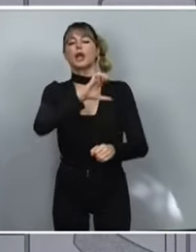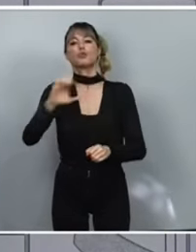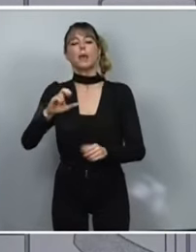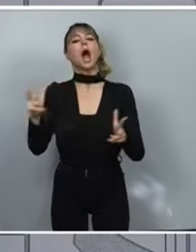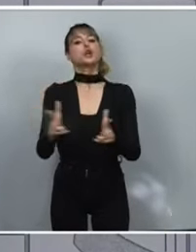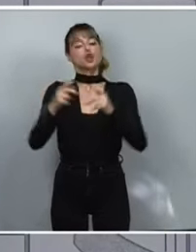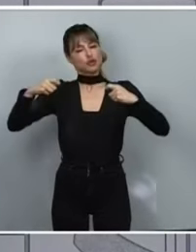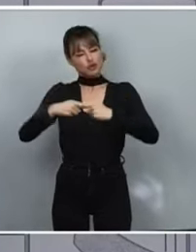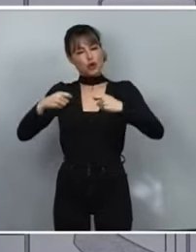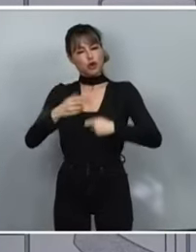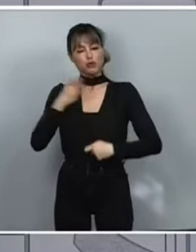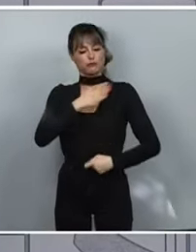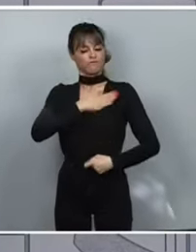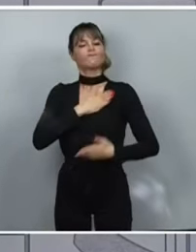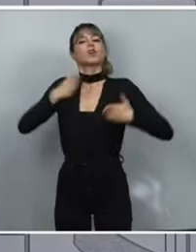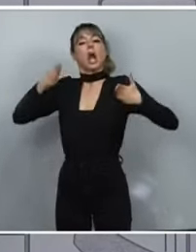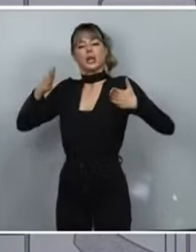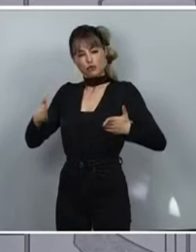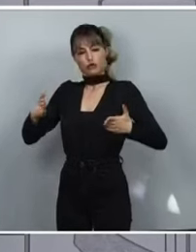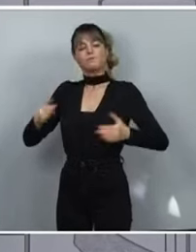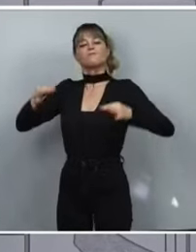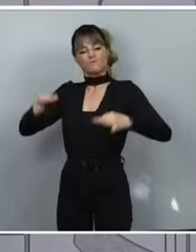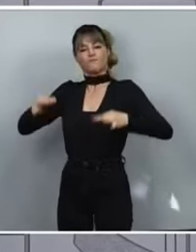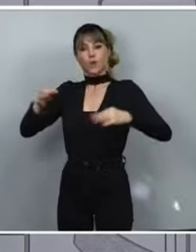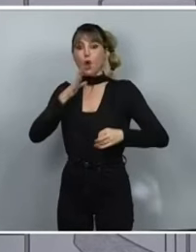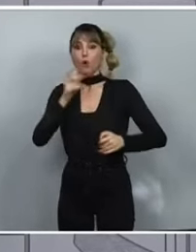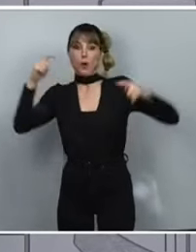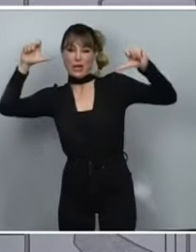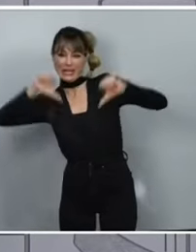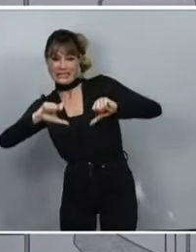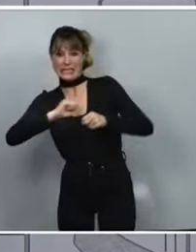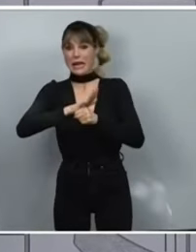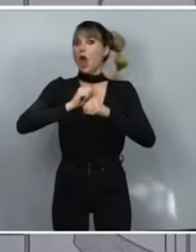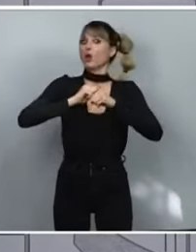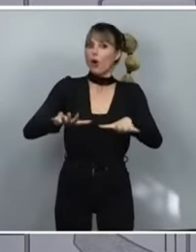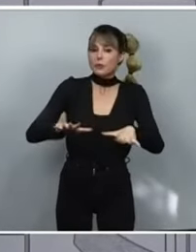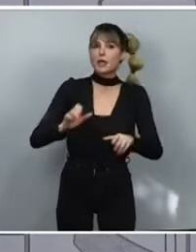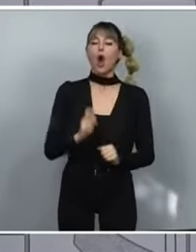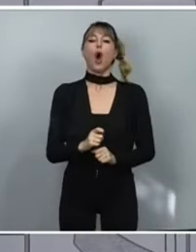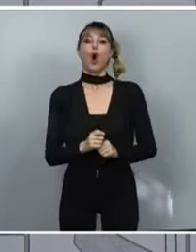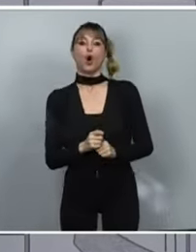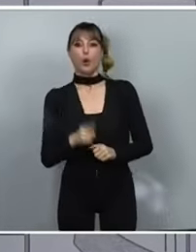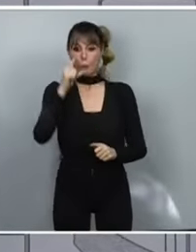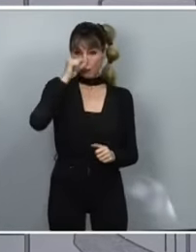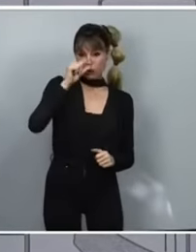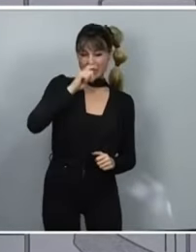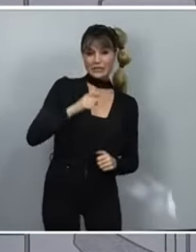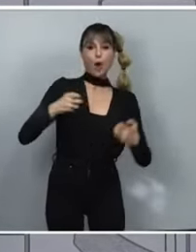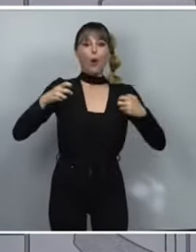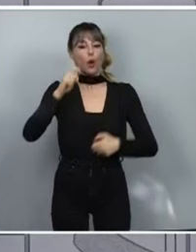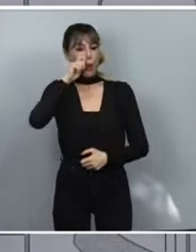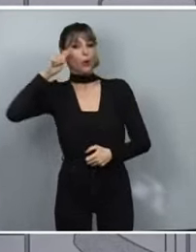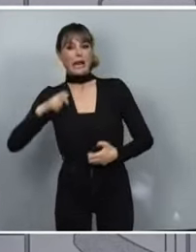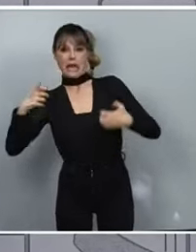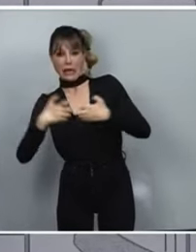fiable, generoso en la gestión de crisis como la provocada por la COVID o por la guerra de Putin en Ucrania. Nosotros